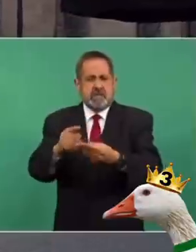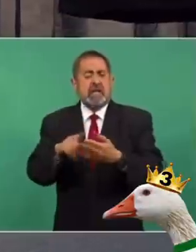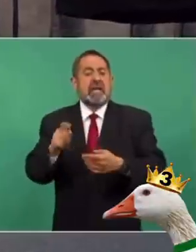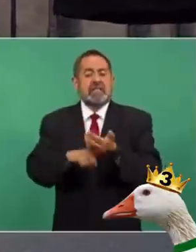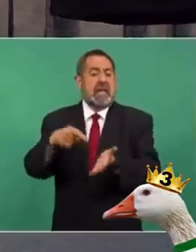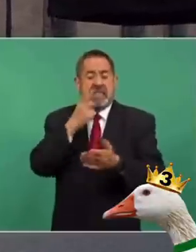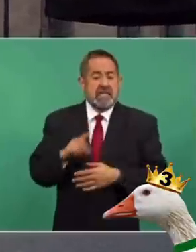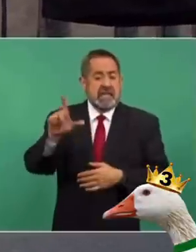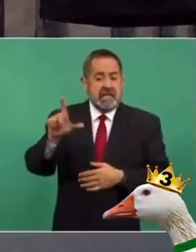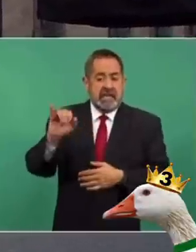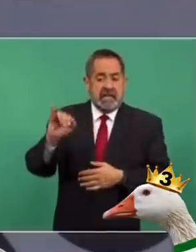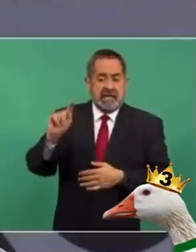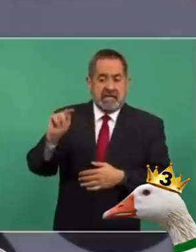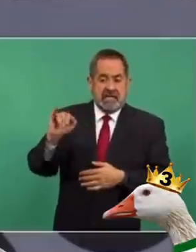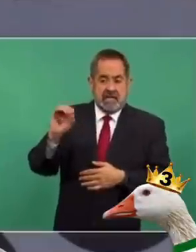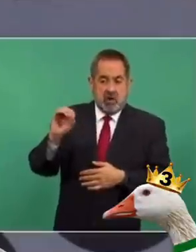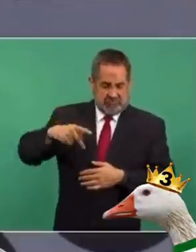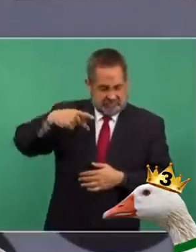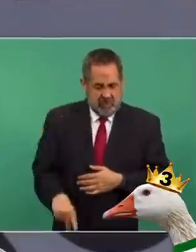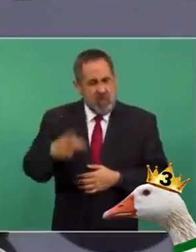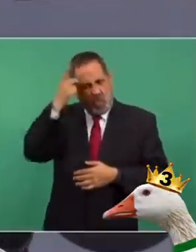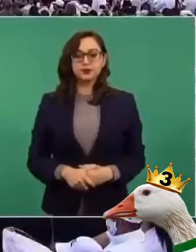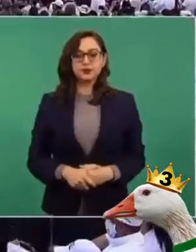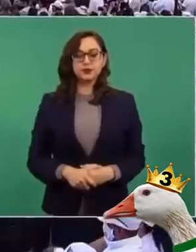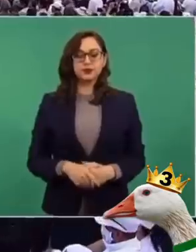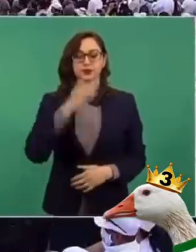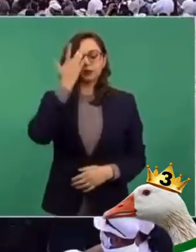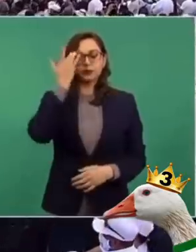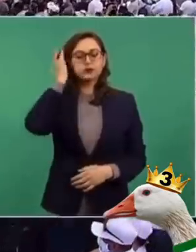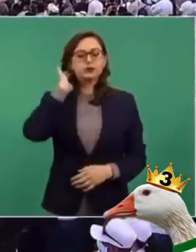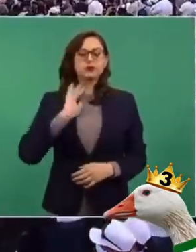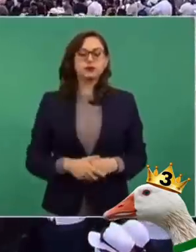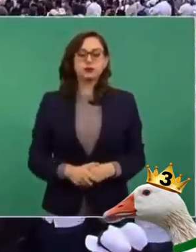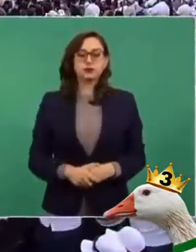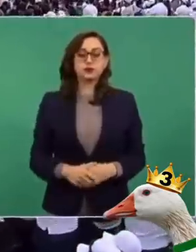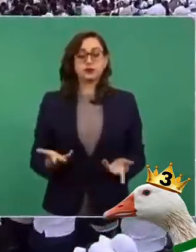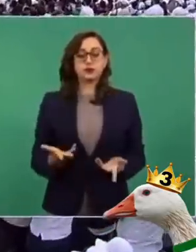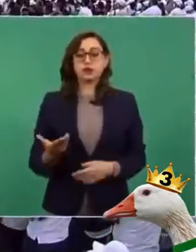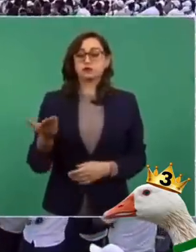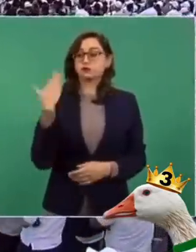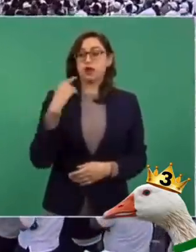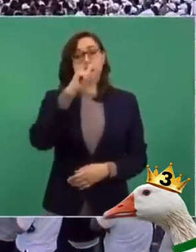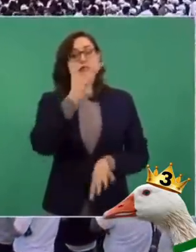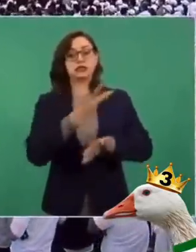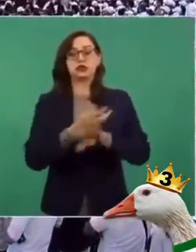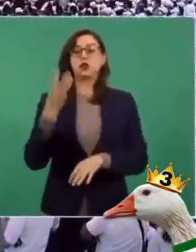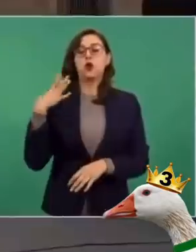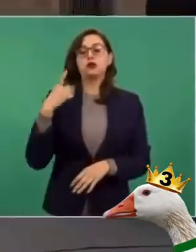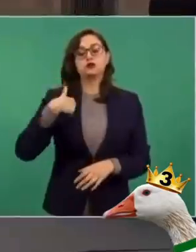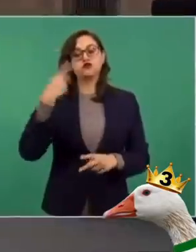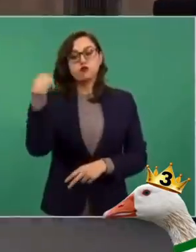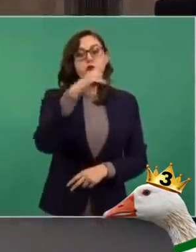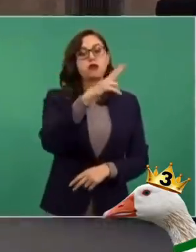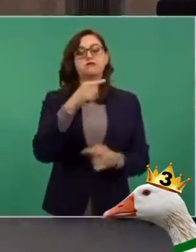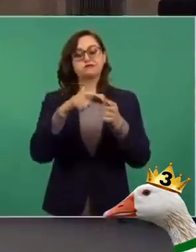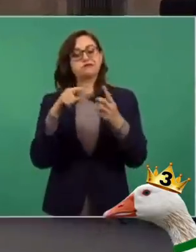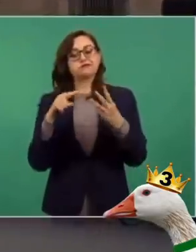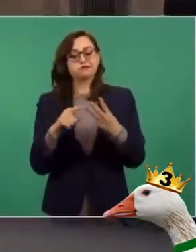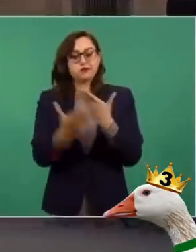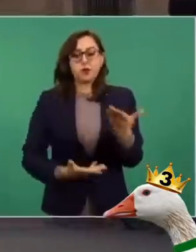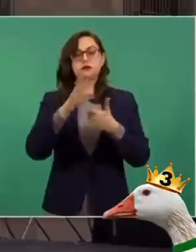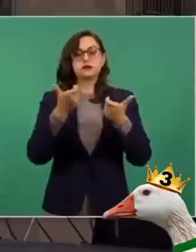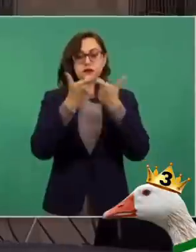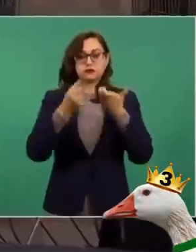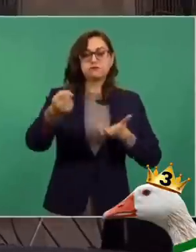el litio sea propiedad de la nación. En el reciente viaje a Washington propuse tres acciones básicas. Primero, un plan de